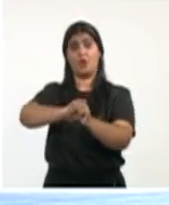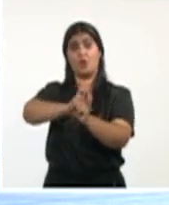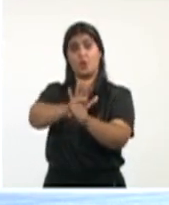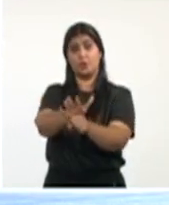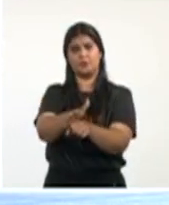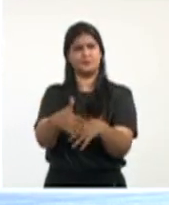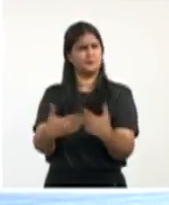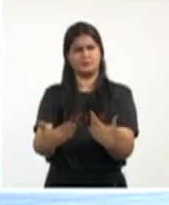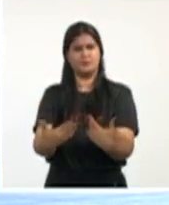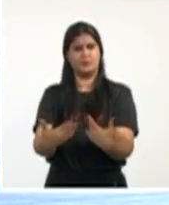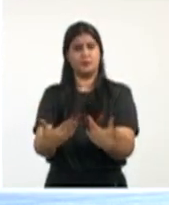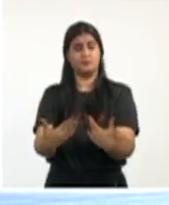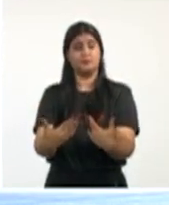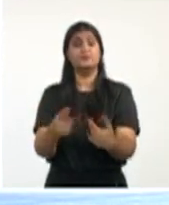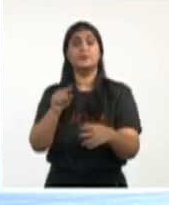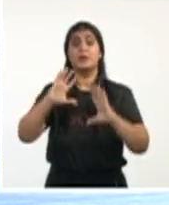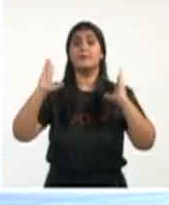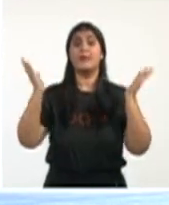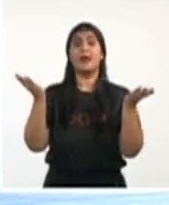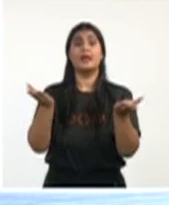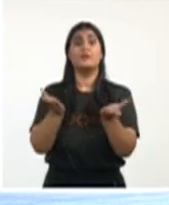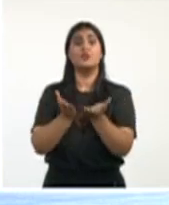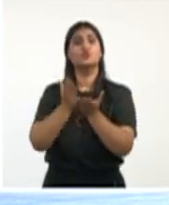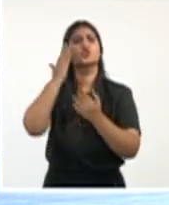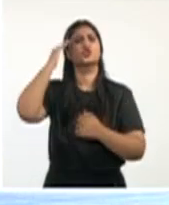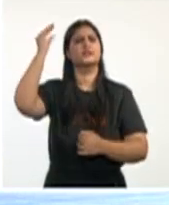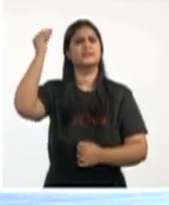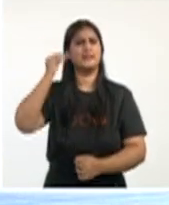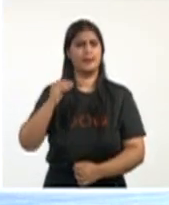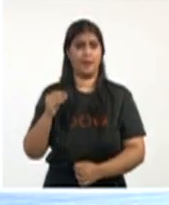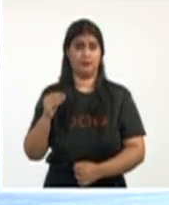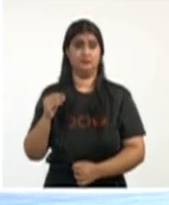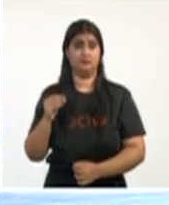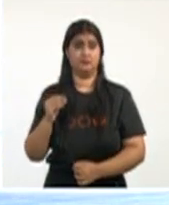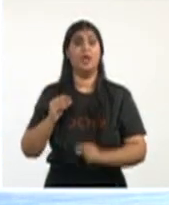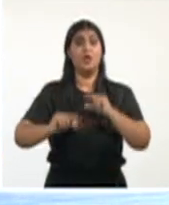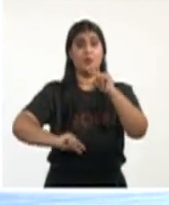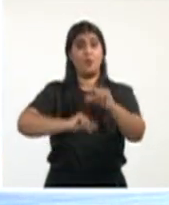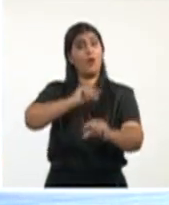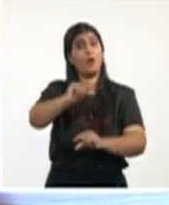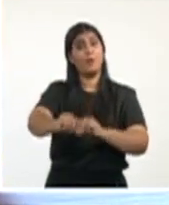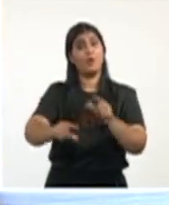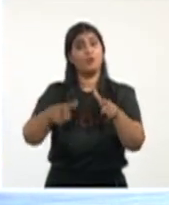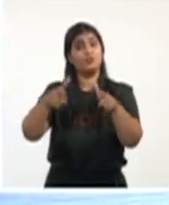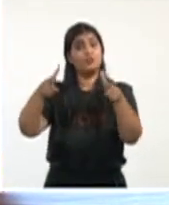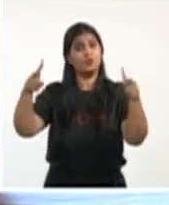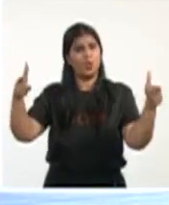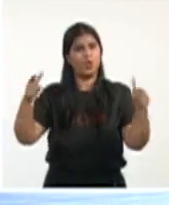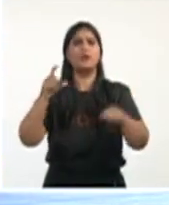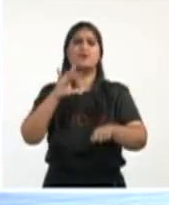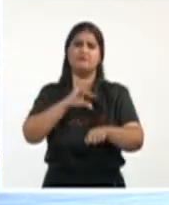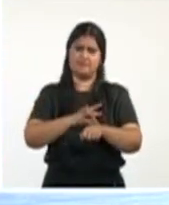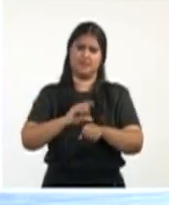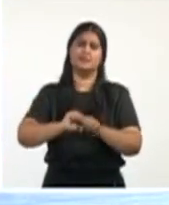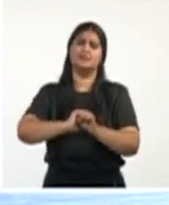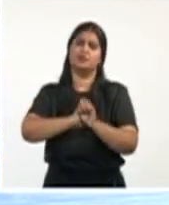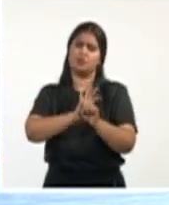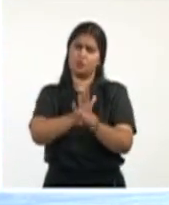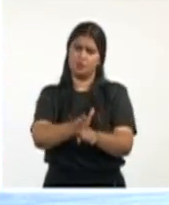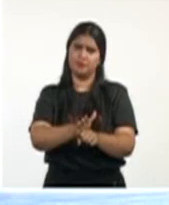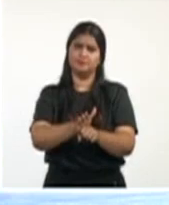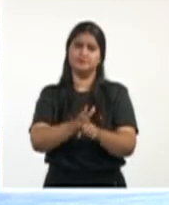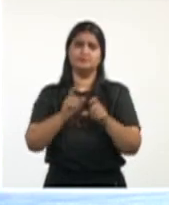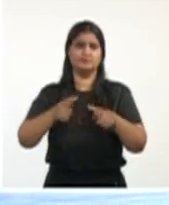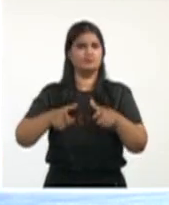una emergencia de salud pública internacional. Y eso también un poco, según lo que está establecido en esta